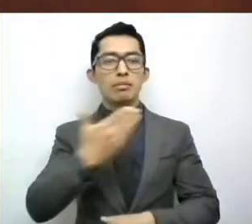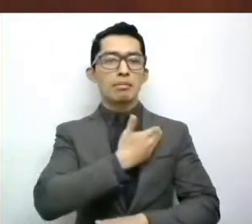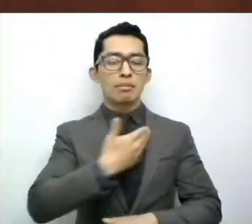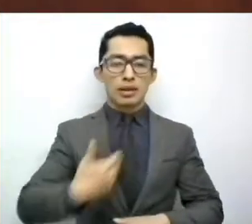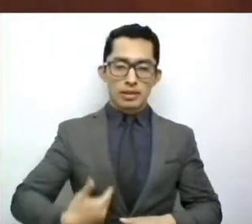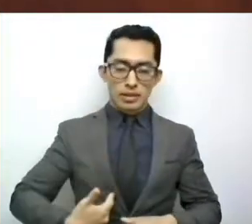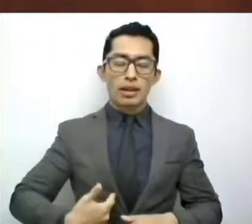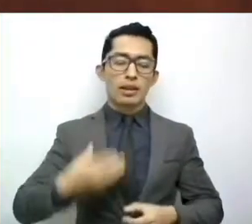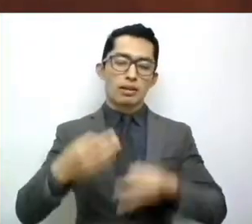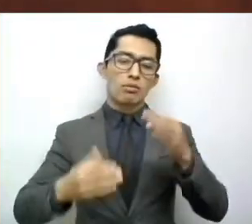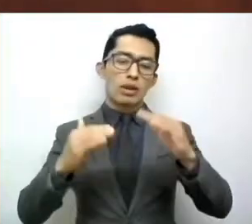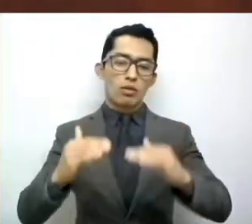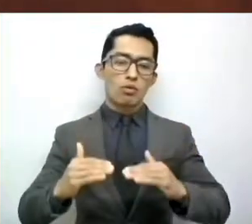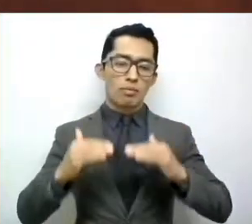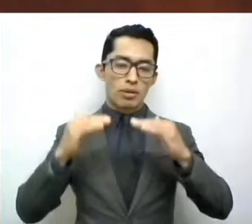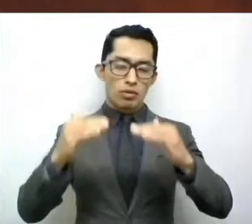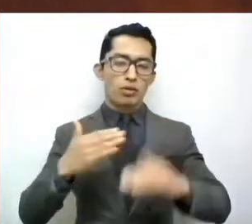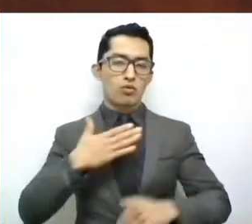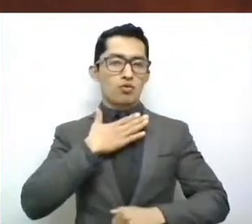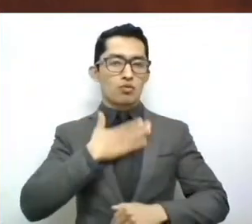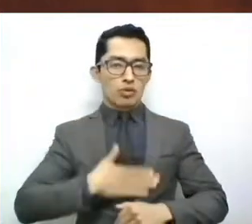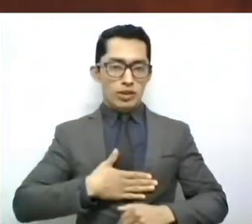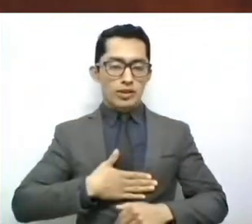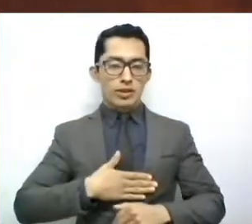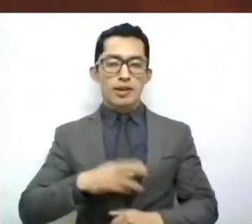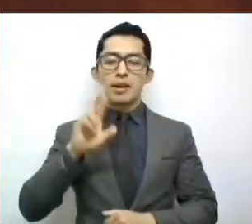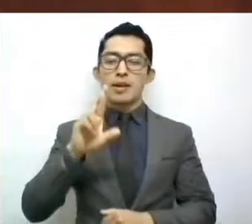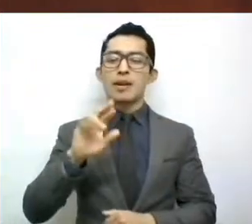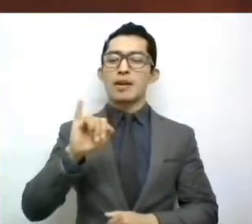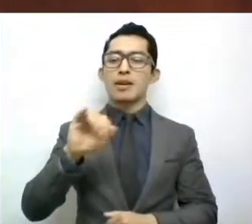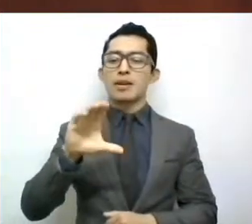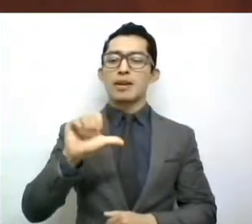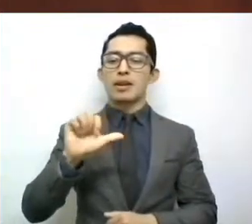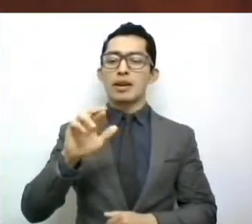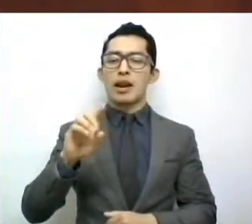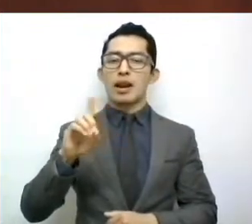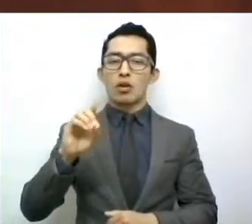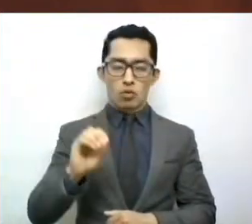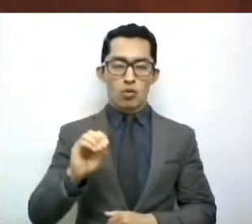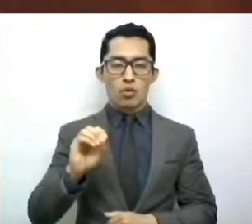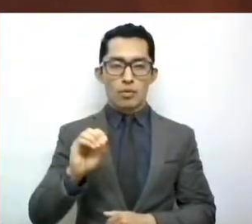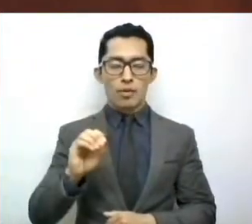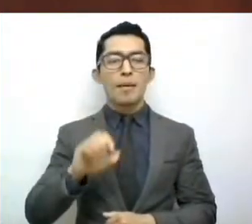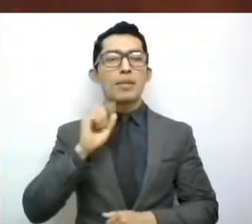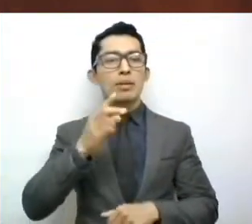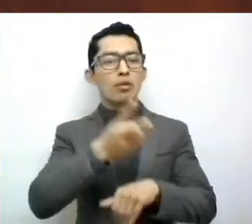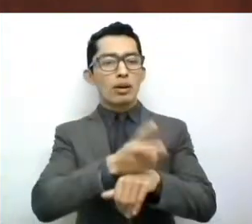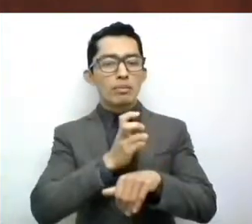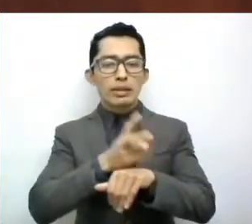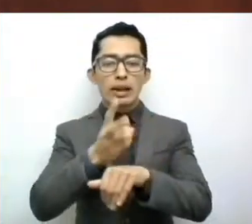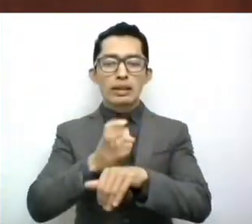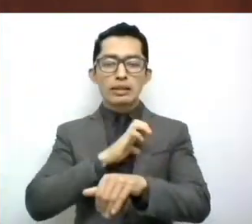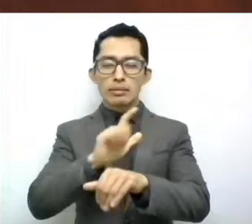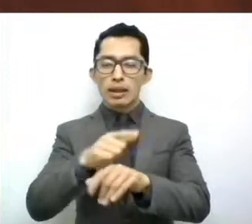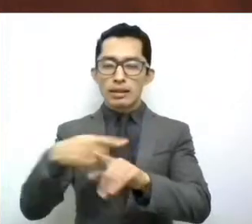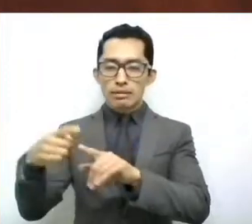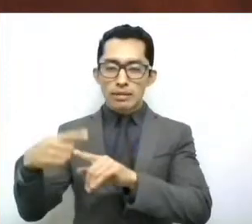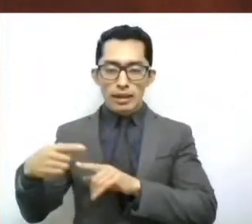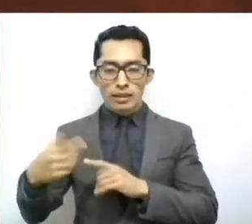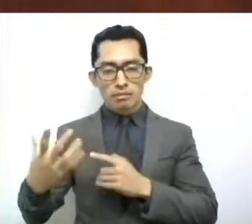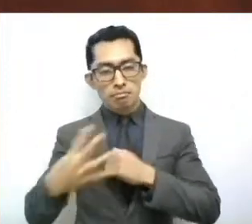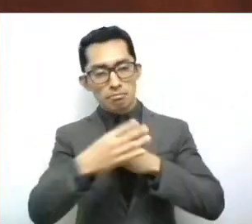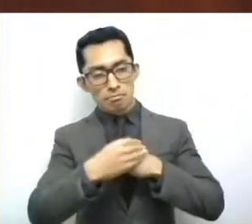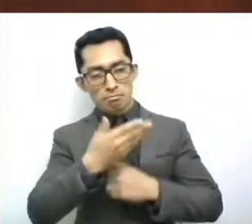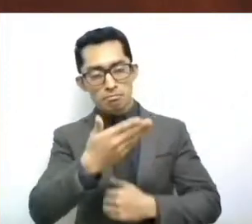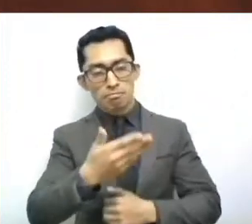Justicia Ricardo Zodí Cuellar e invitados especiales aquí. El día